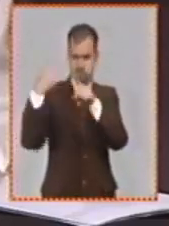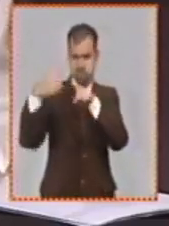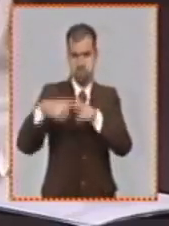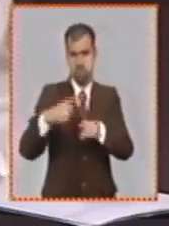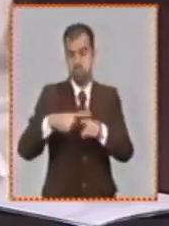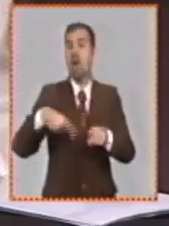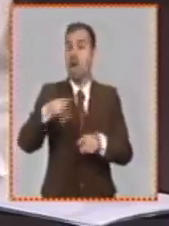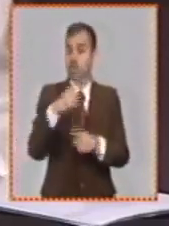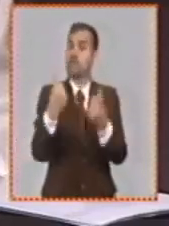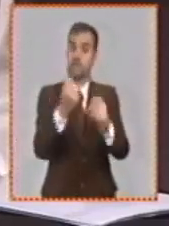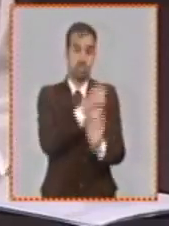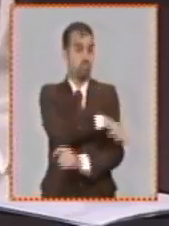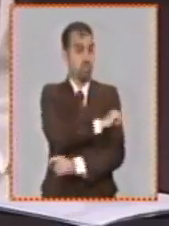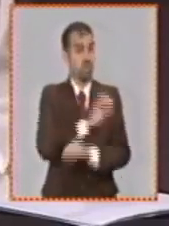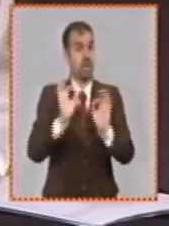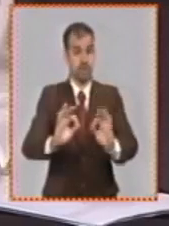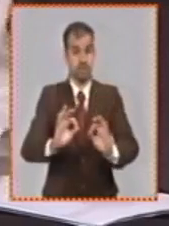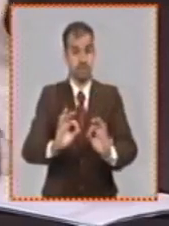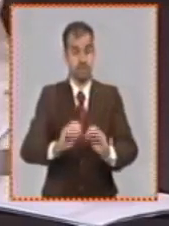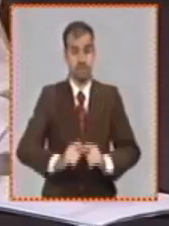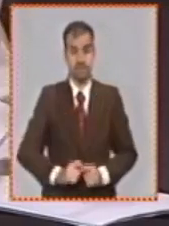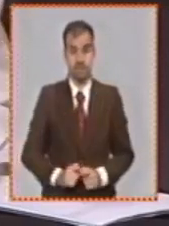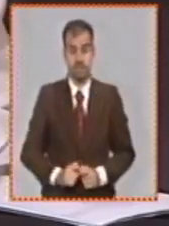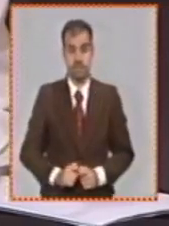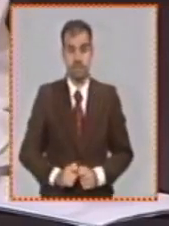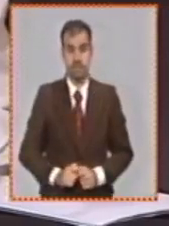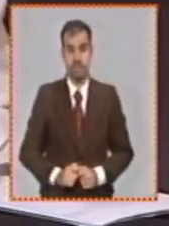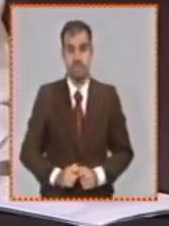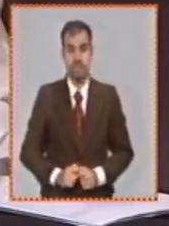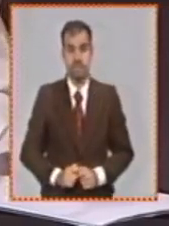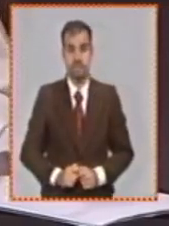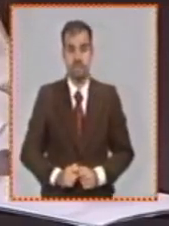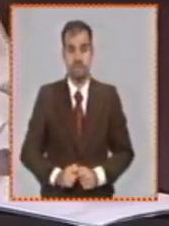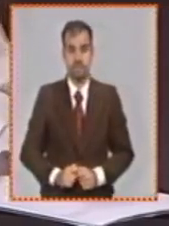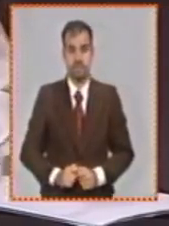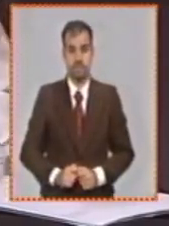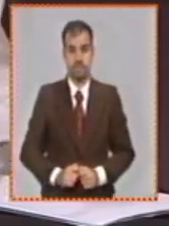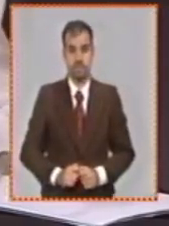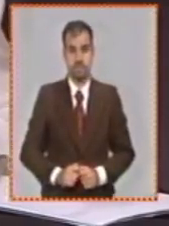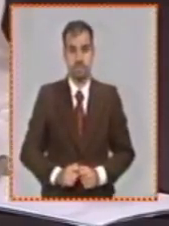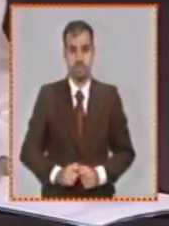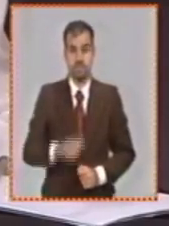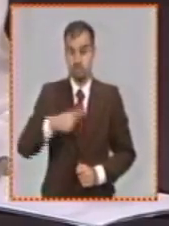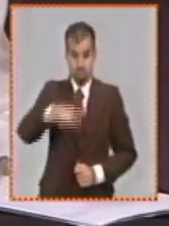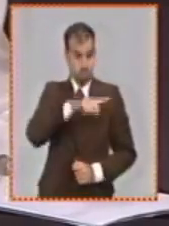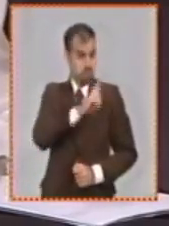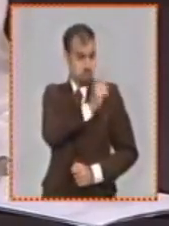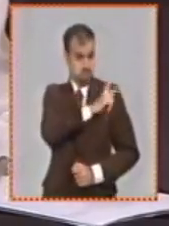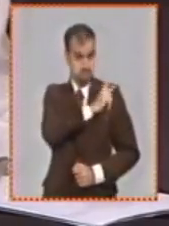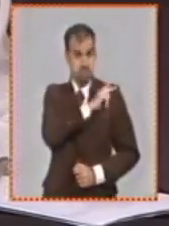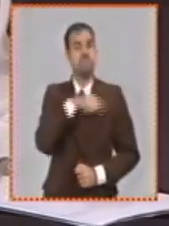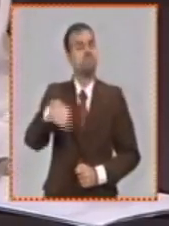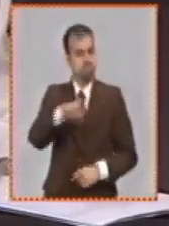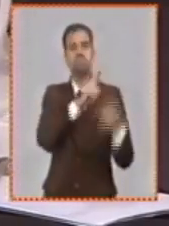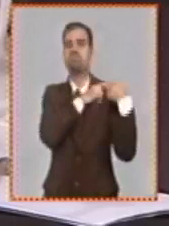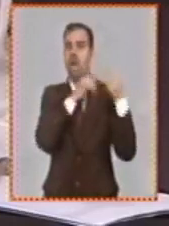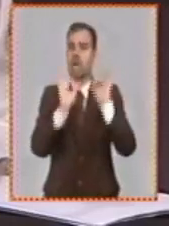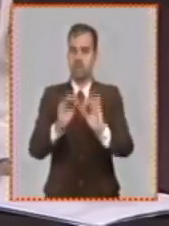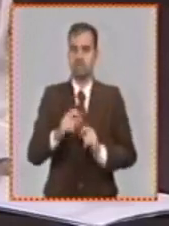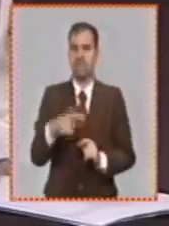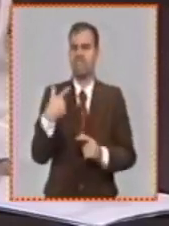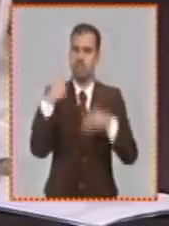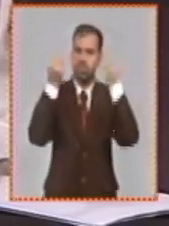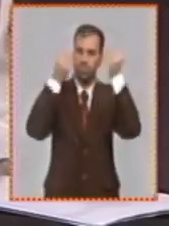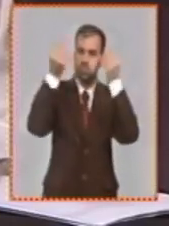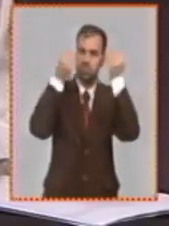en la población. Esto debemos reconocerlo. Hay una mayor responsabilidad en todas estas autoridades que tienen que considerar un grupo de